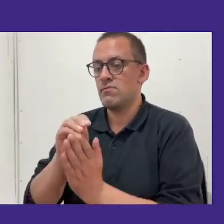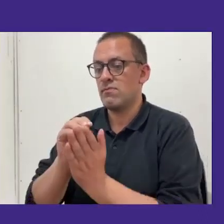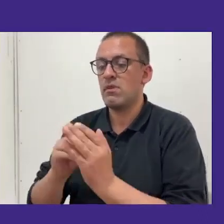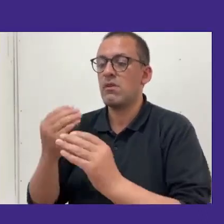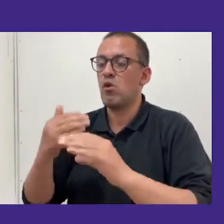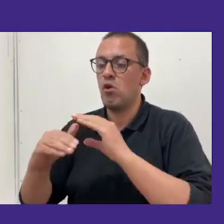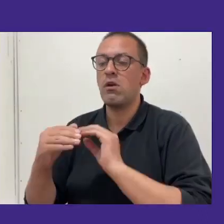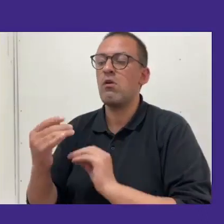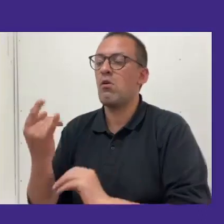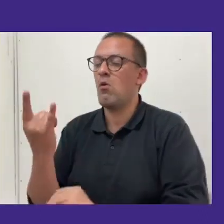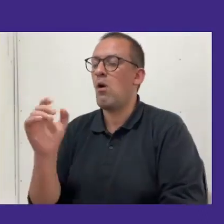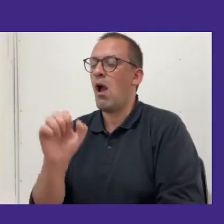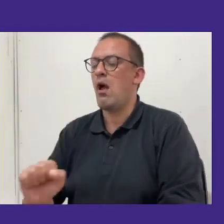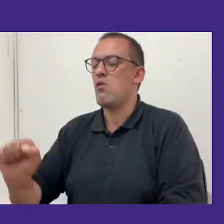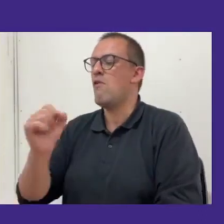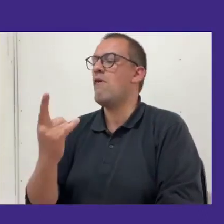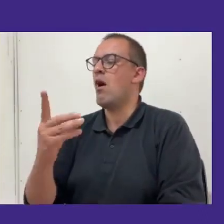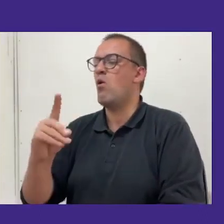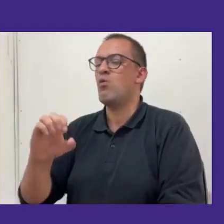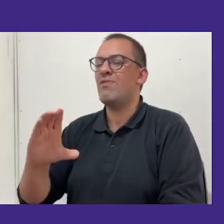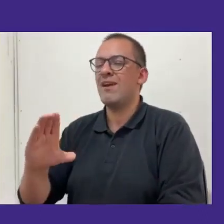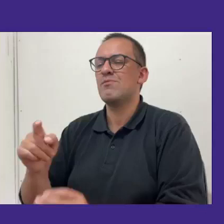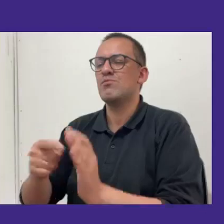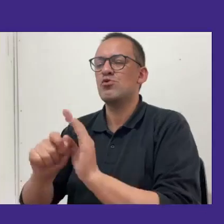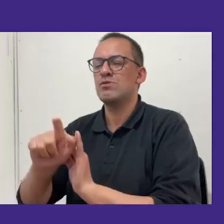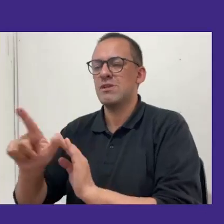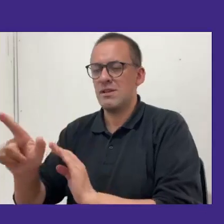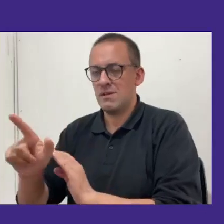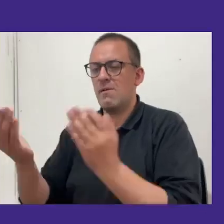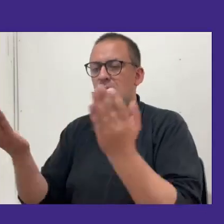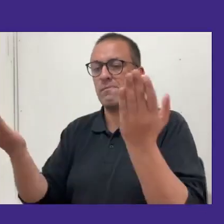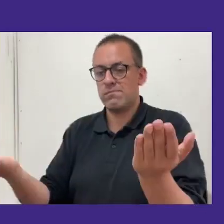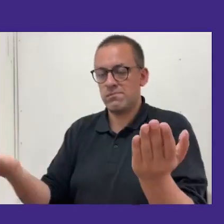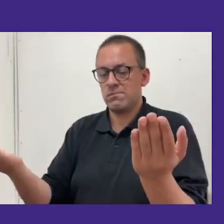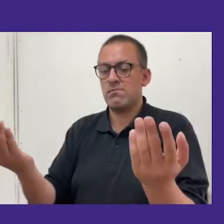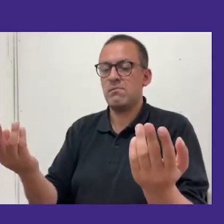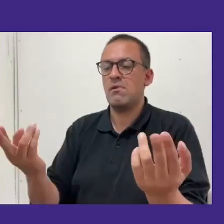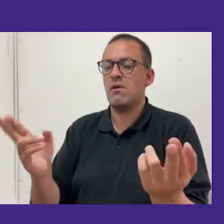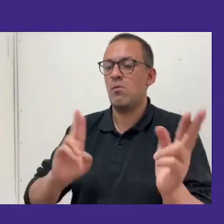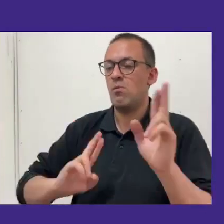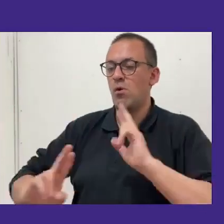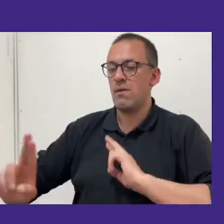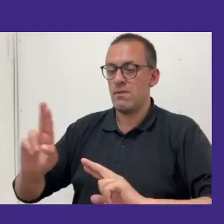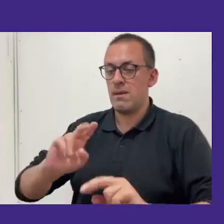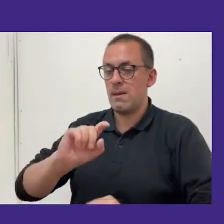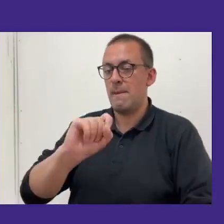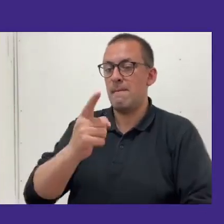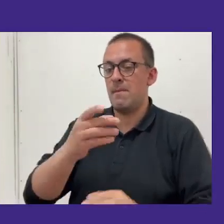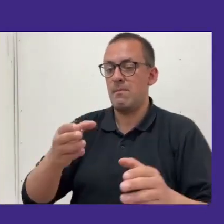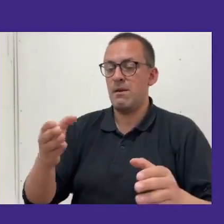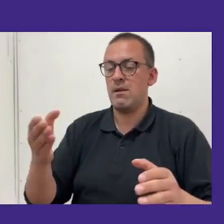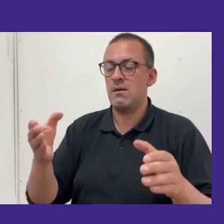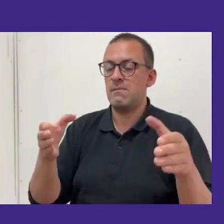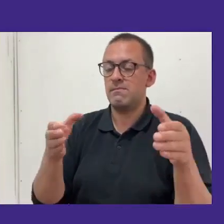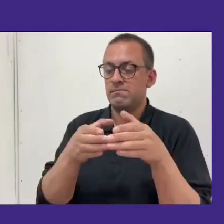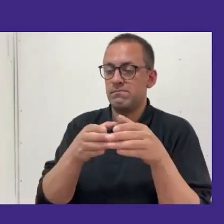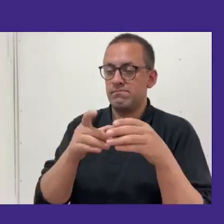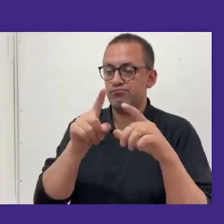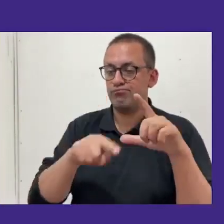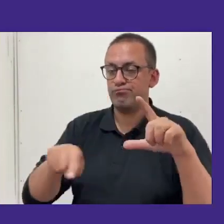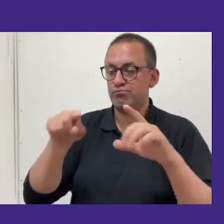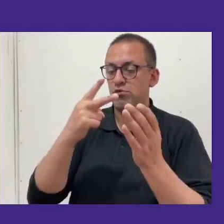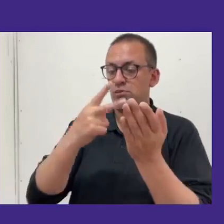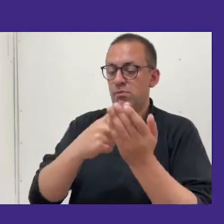electrónico UDEC. Aquí está la comparación de ambas encuestas, recordemos la primera de la izquierda, 2021,